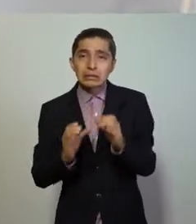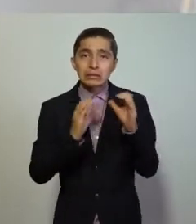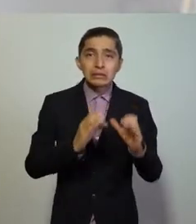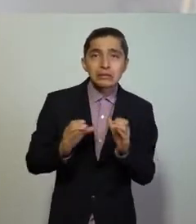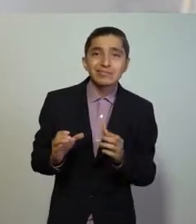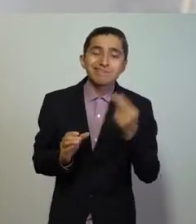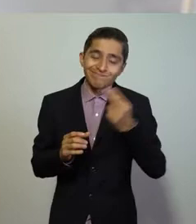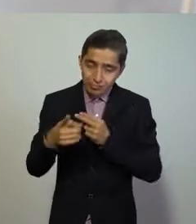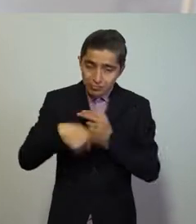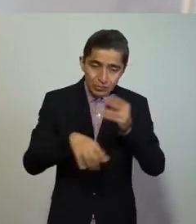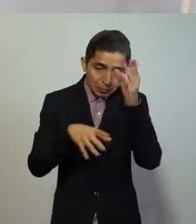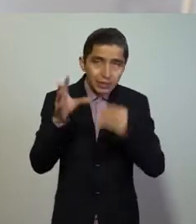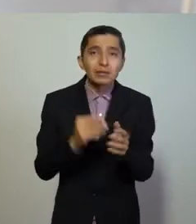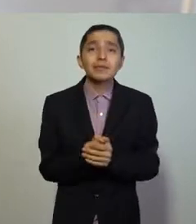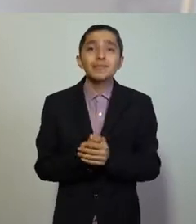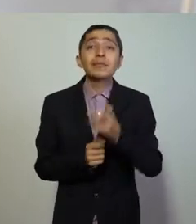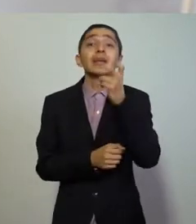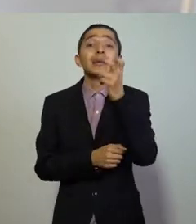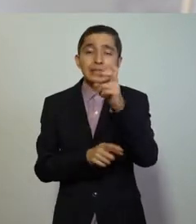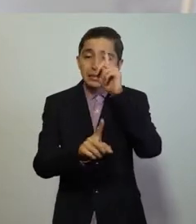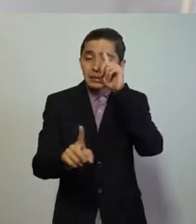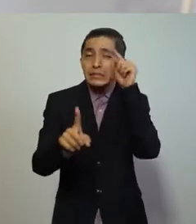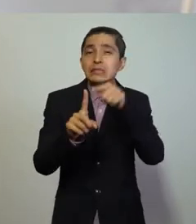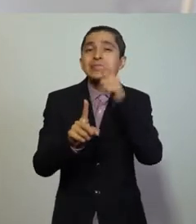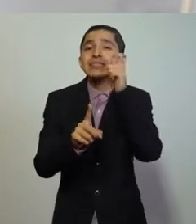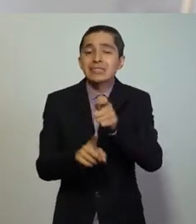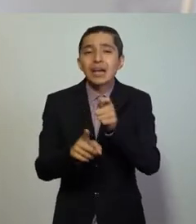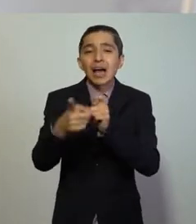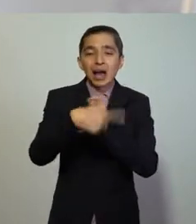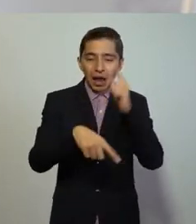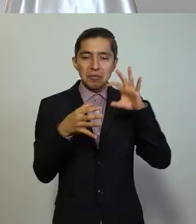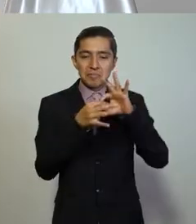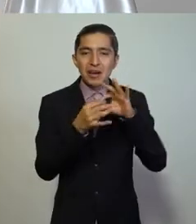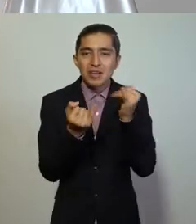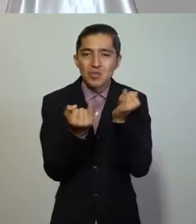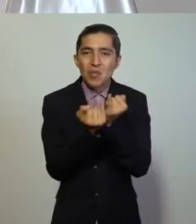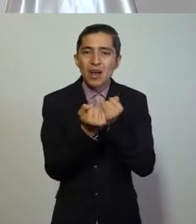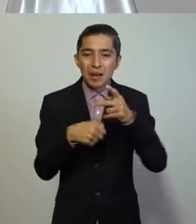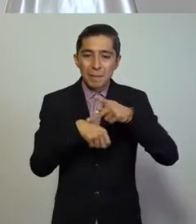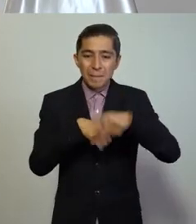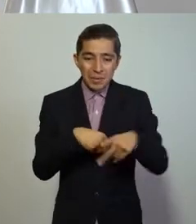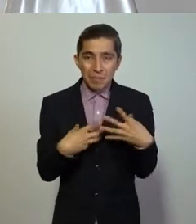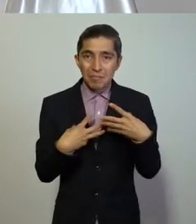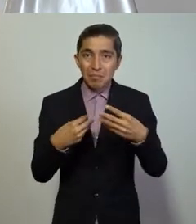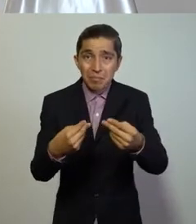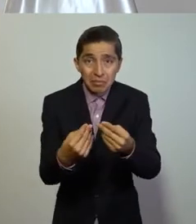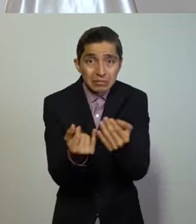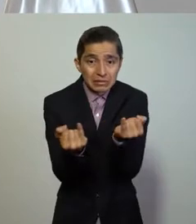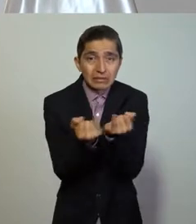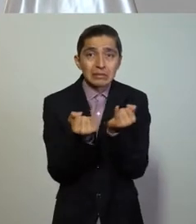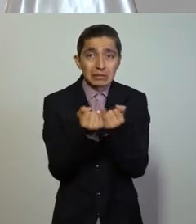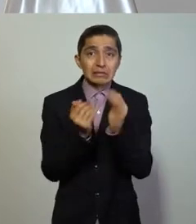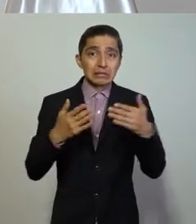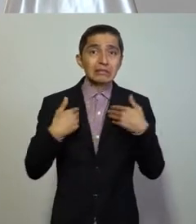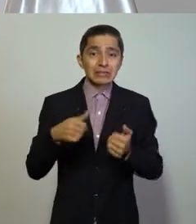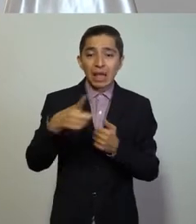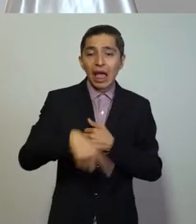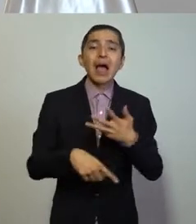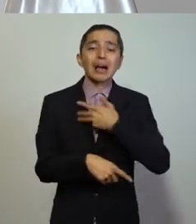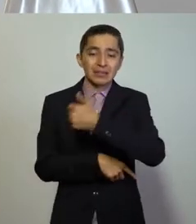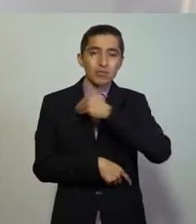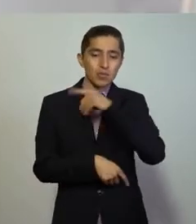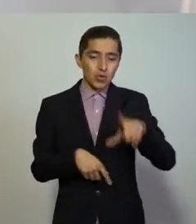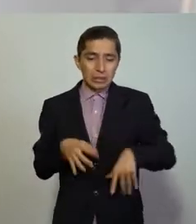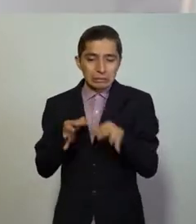El objetivo es que las medidas preventivas sean congruentes con el riesgo de contagio que hay en cada uno de los